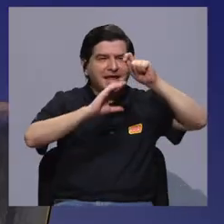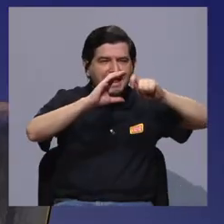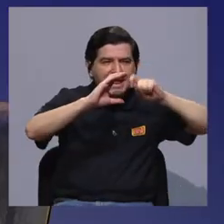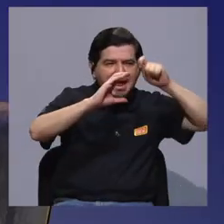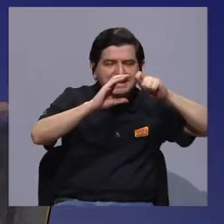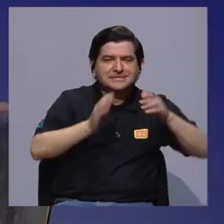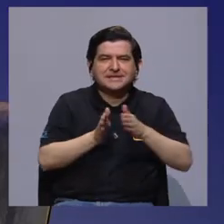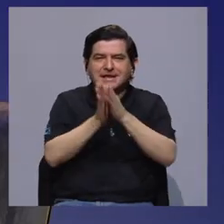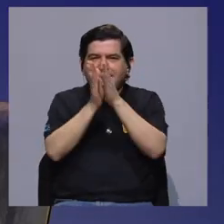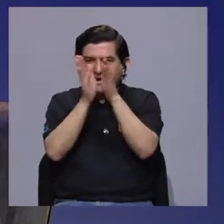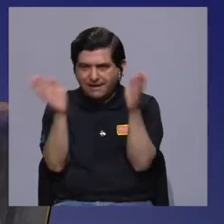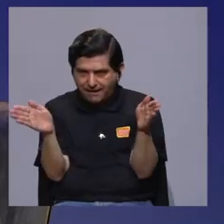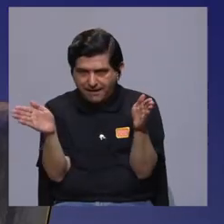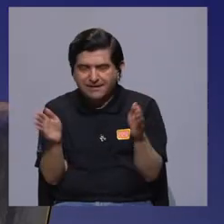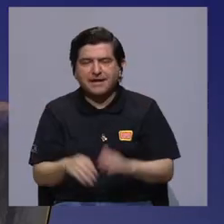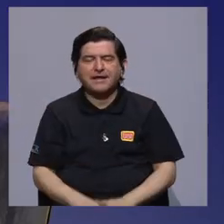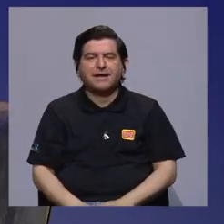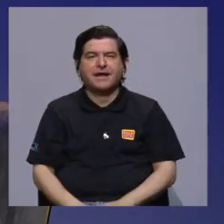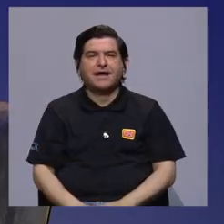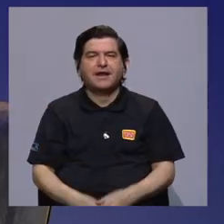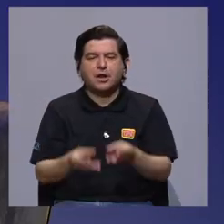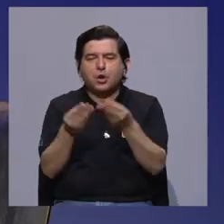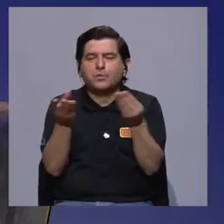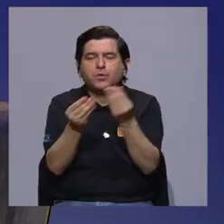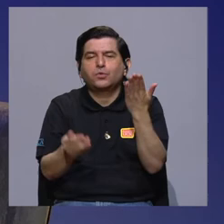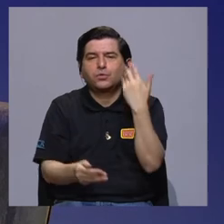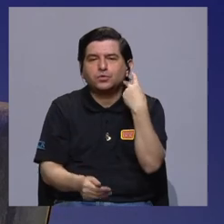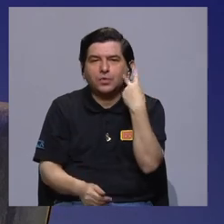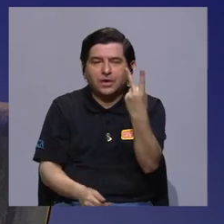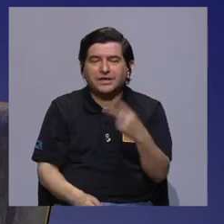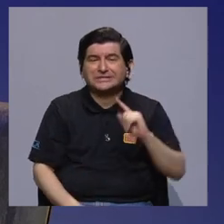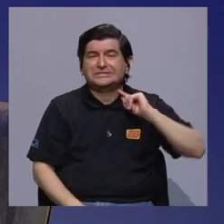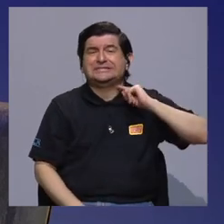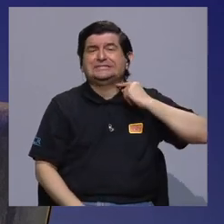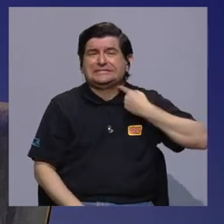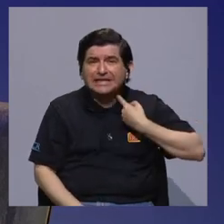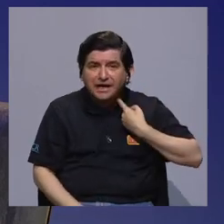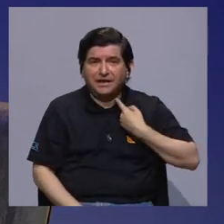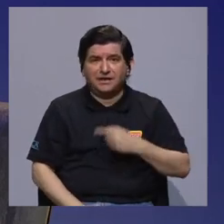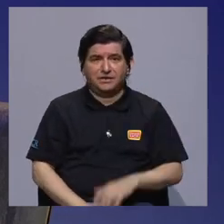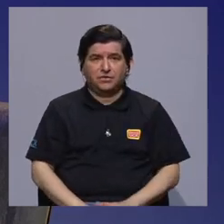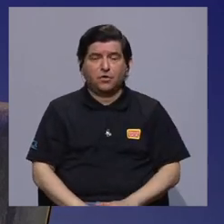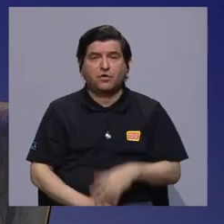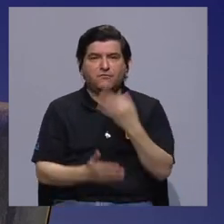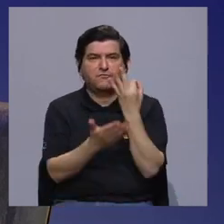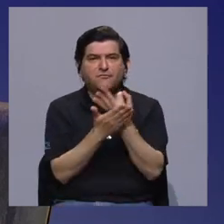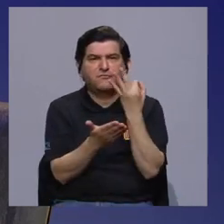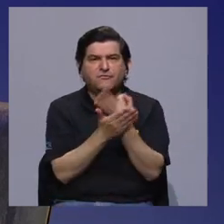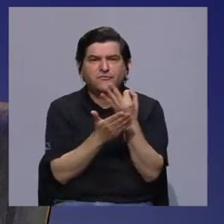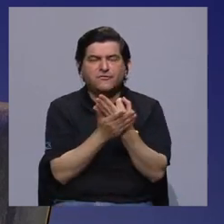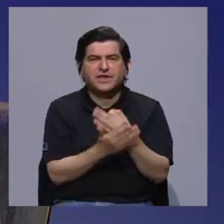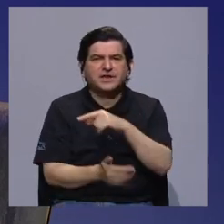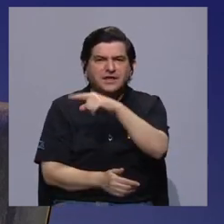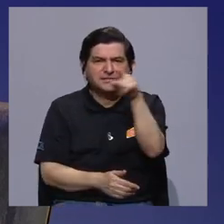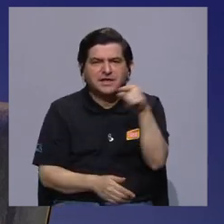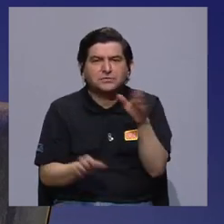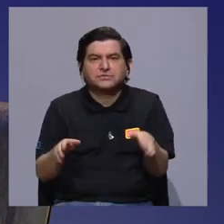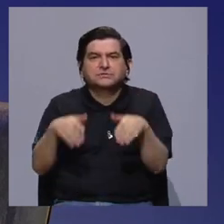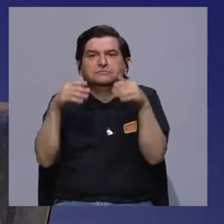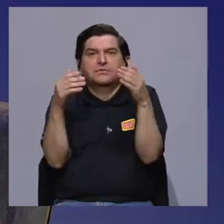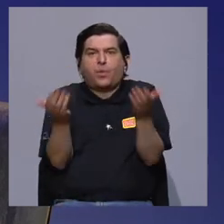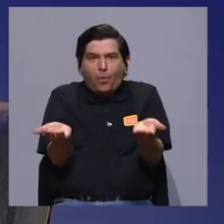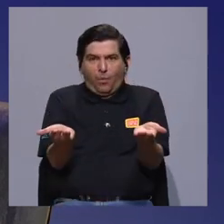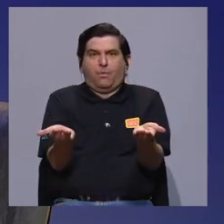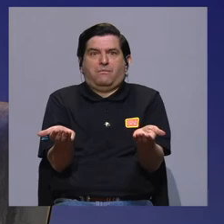El cine y, en términos generales, audiovisuales, son caros. ¿Cómo financian ustedes?